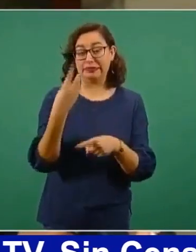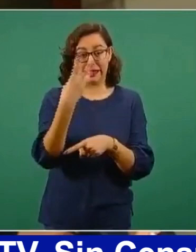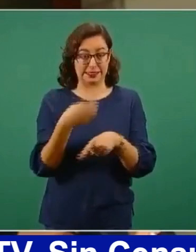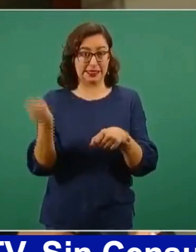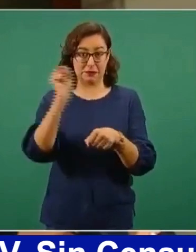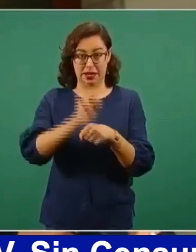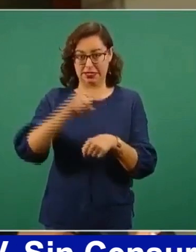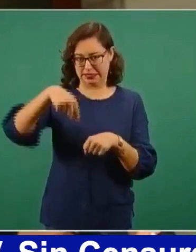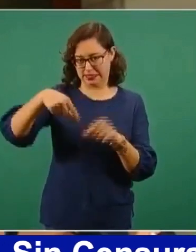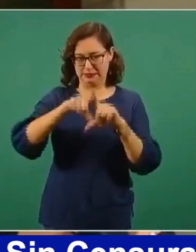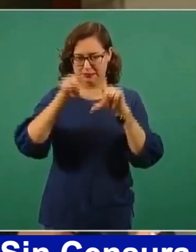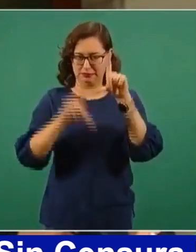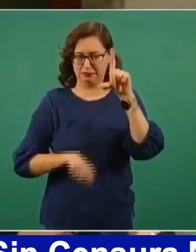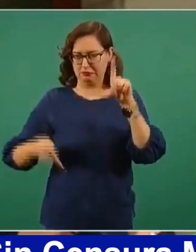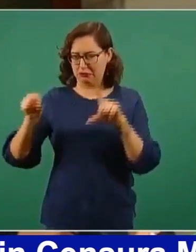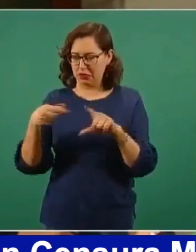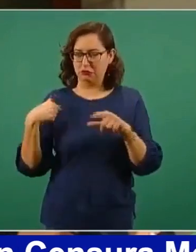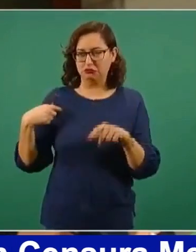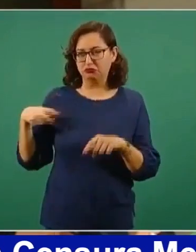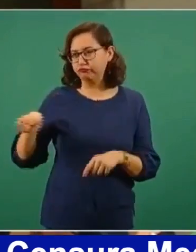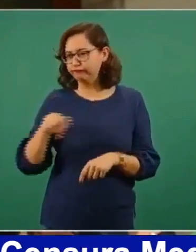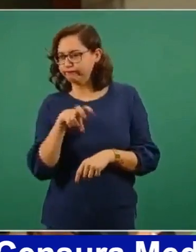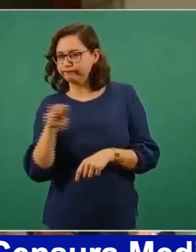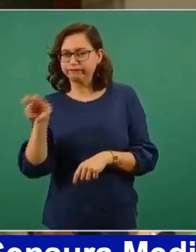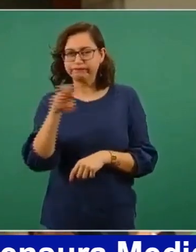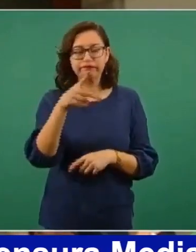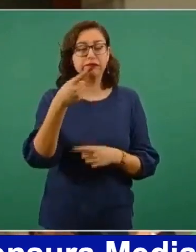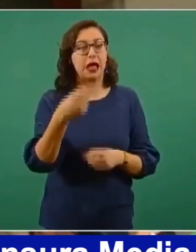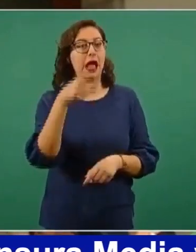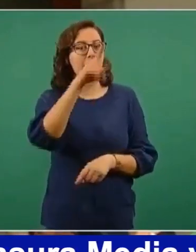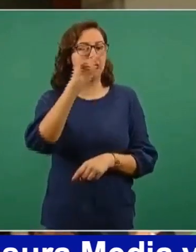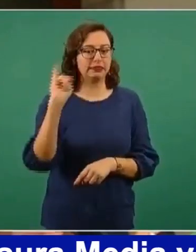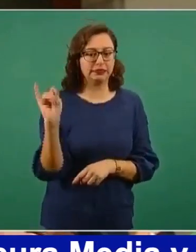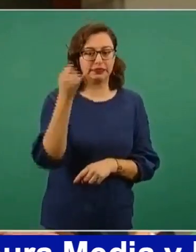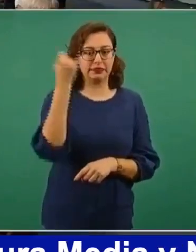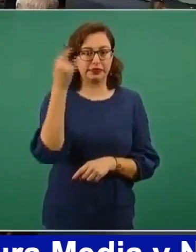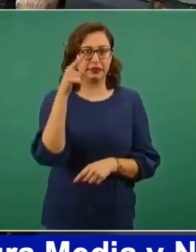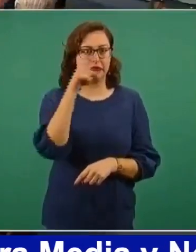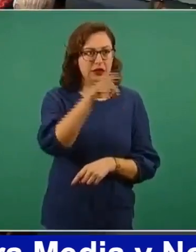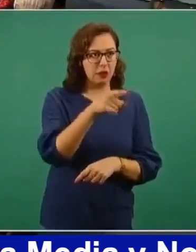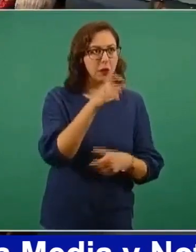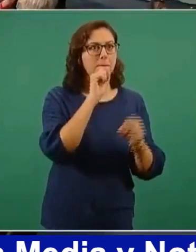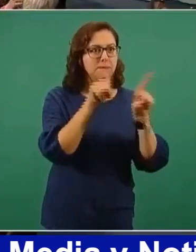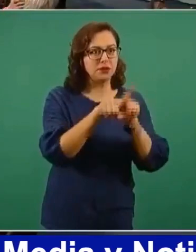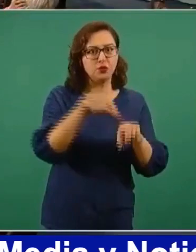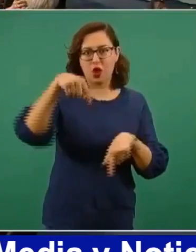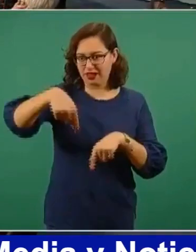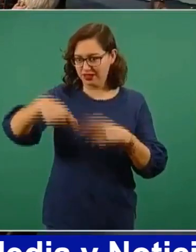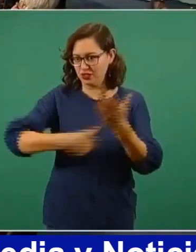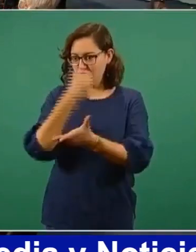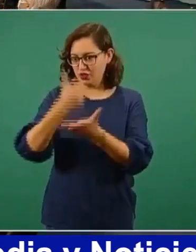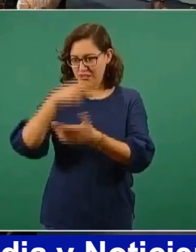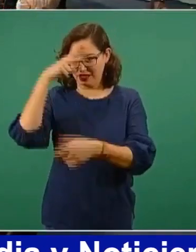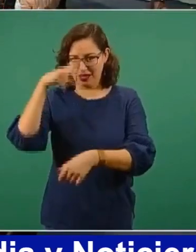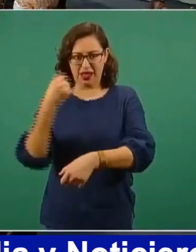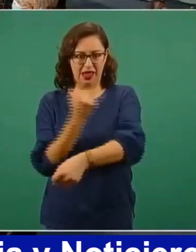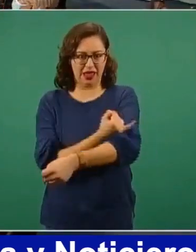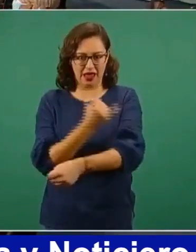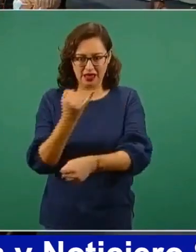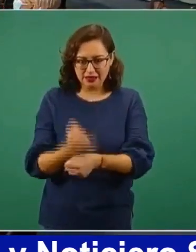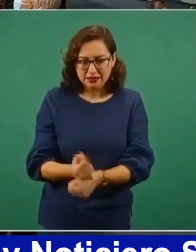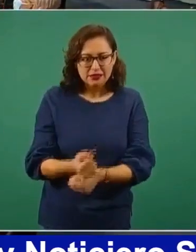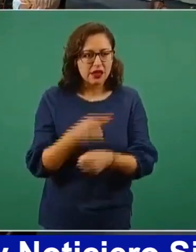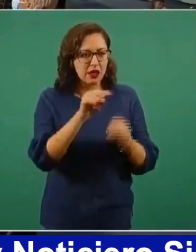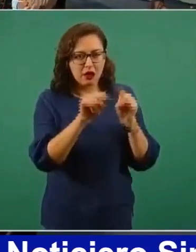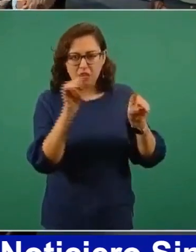migrantes. Estoy aquí en Ciudad de México. Ahora fui para Itzapalapa, escribiendo sobre tesis rápidos en la